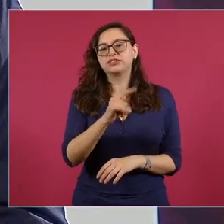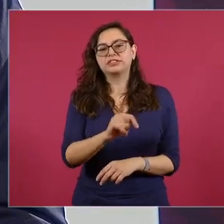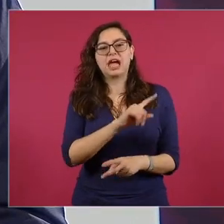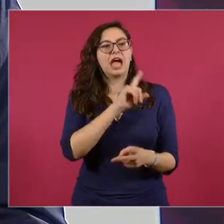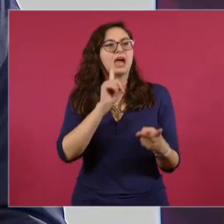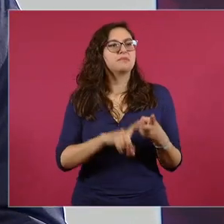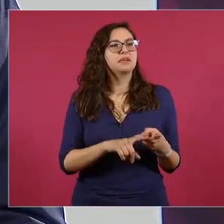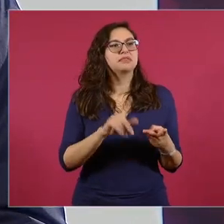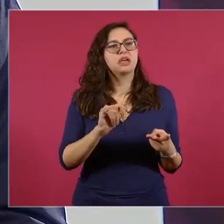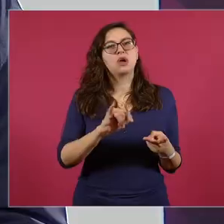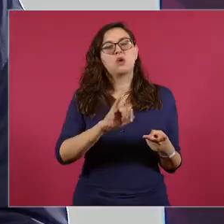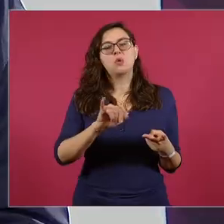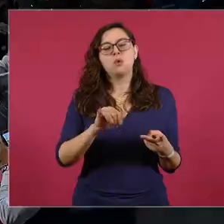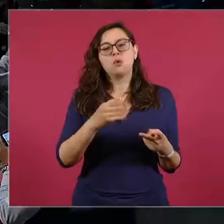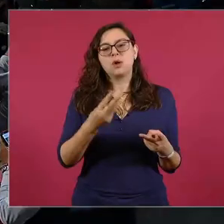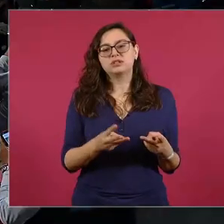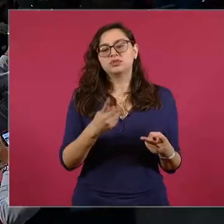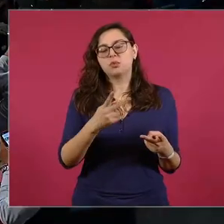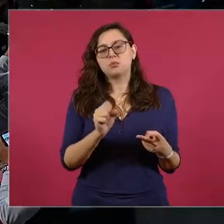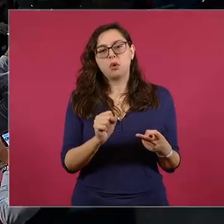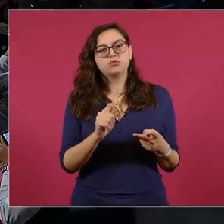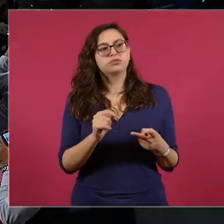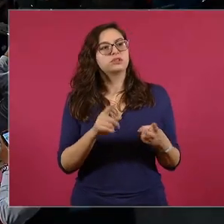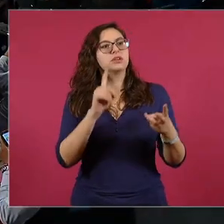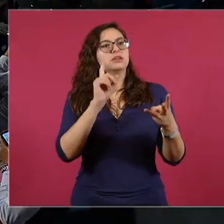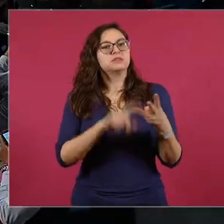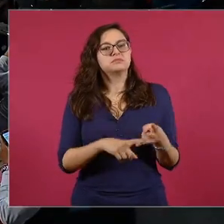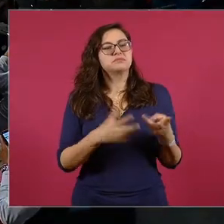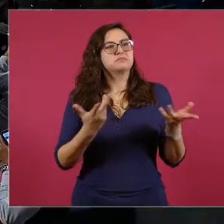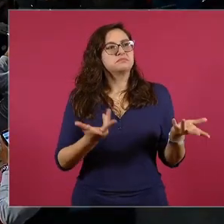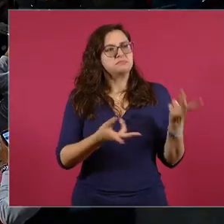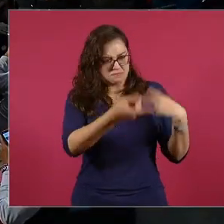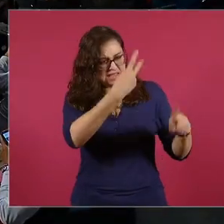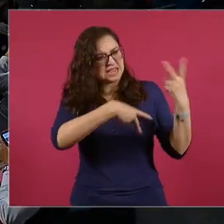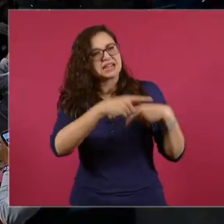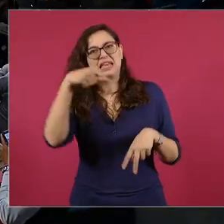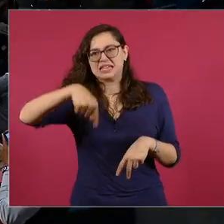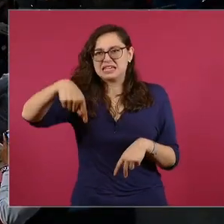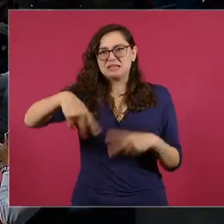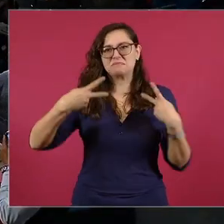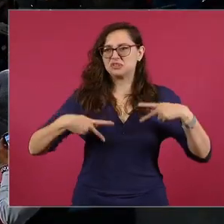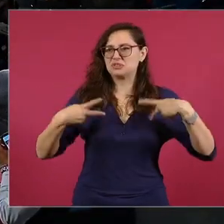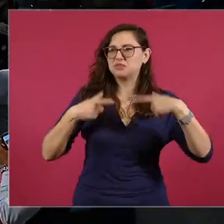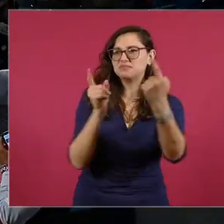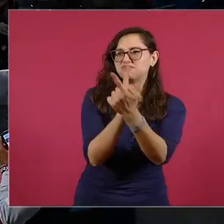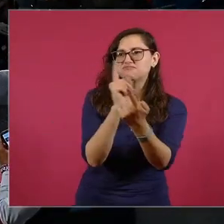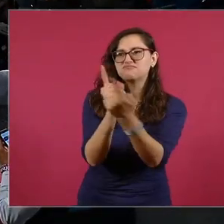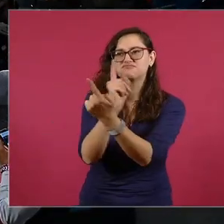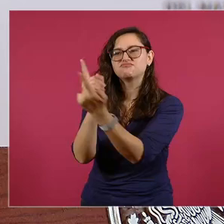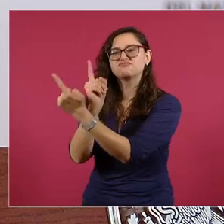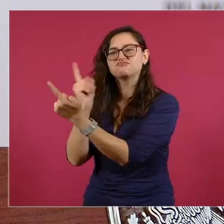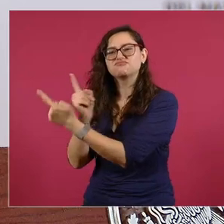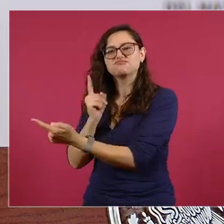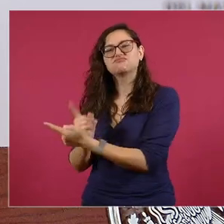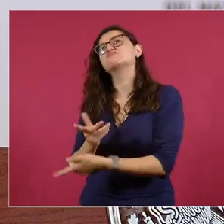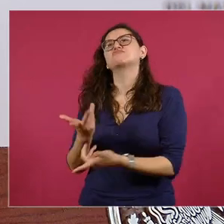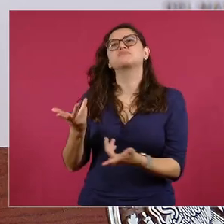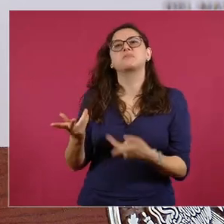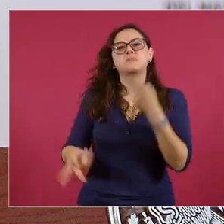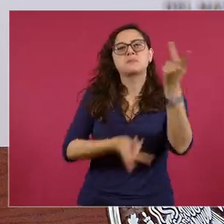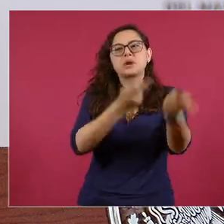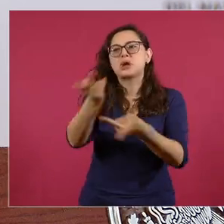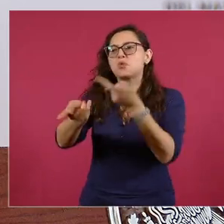del Wall Street Journal, vinieran a México, se enteraran,